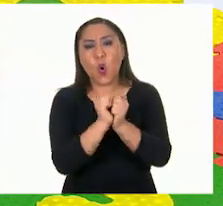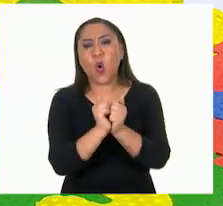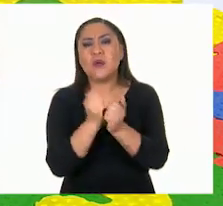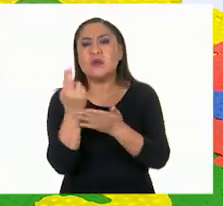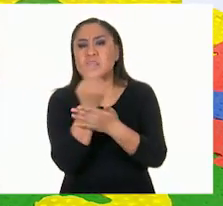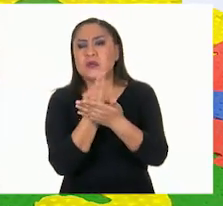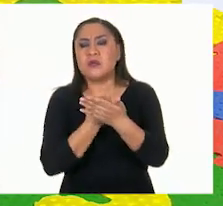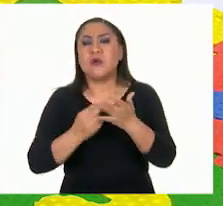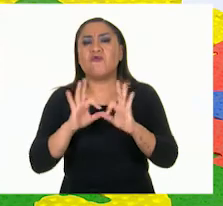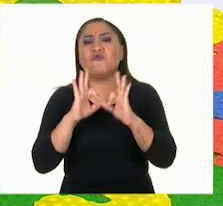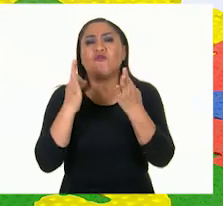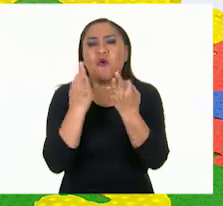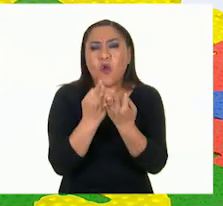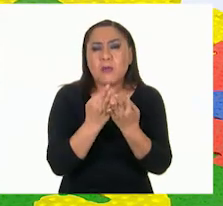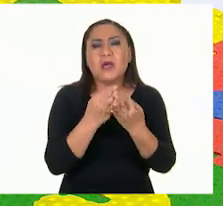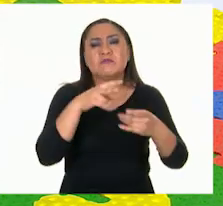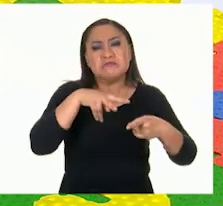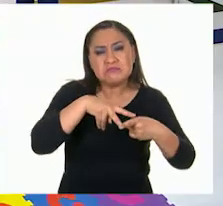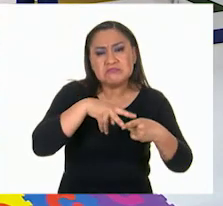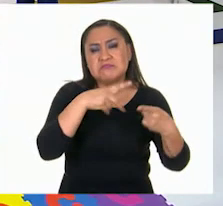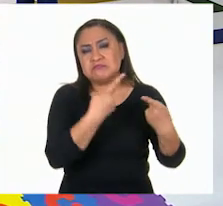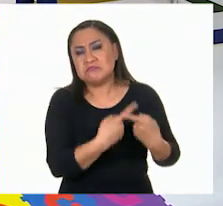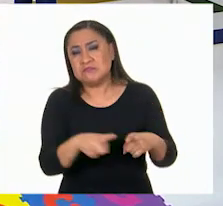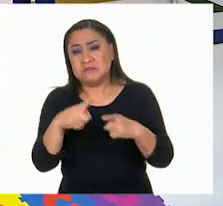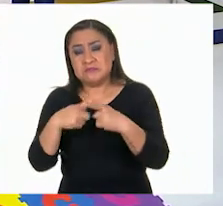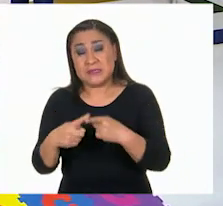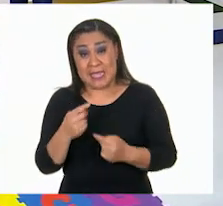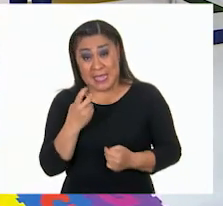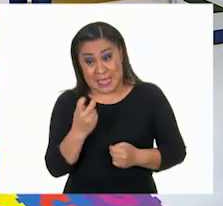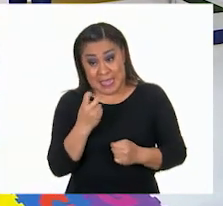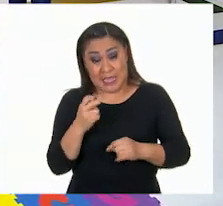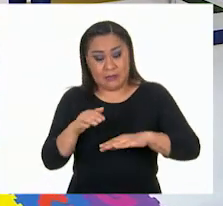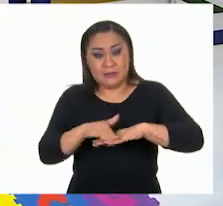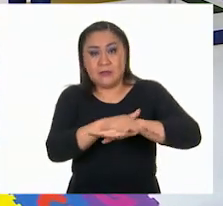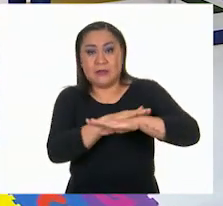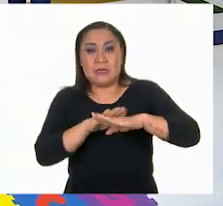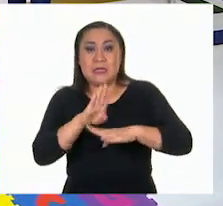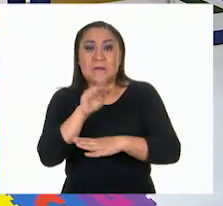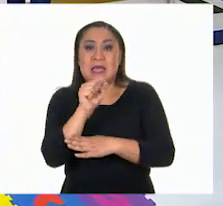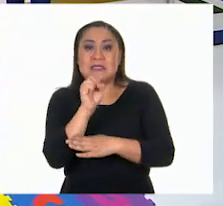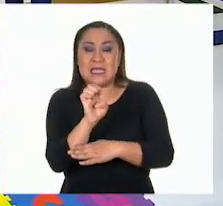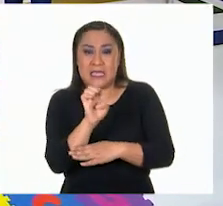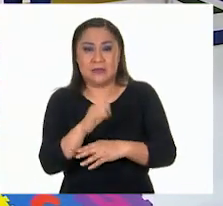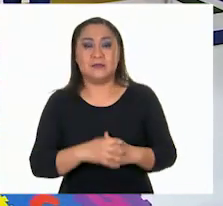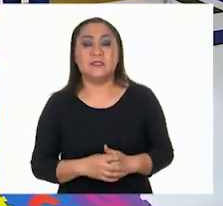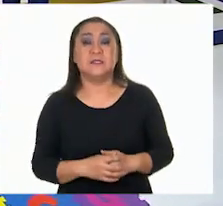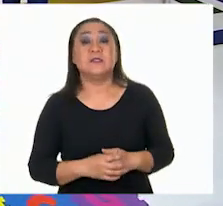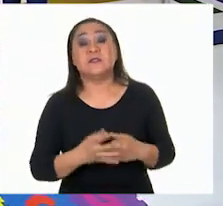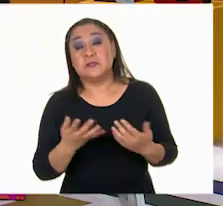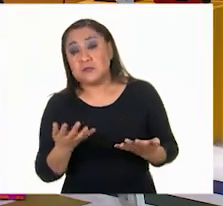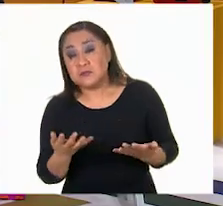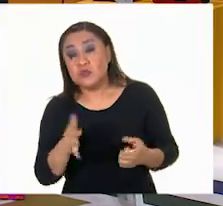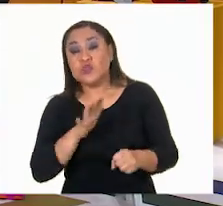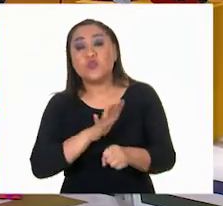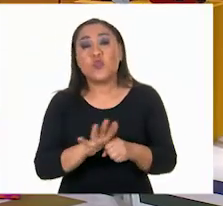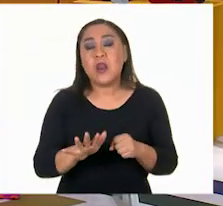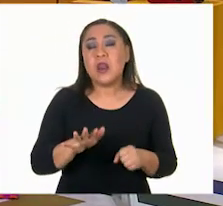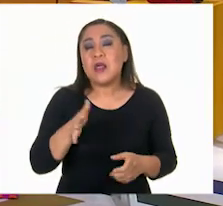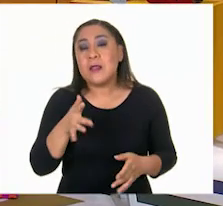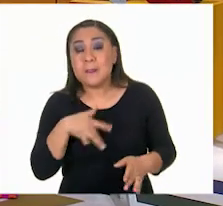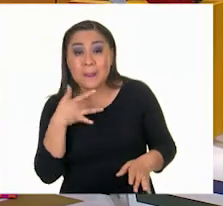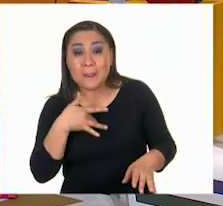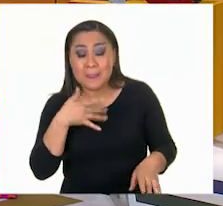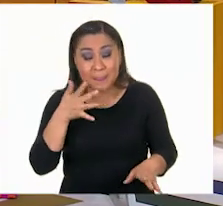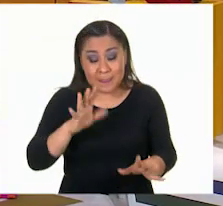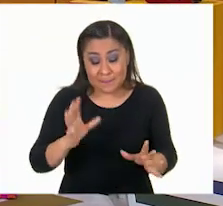Estas figuras geométricas son las bases de nuestras pirámides, Erick. Ah, Y dependiendo de la base que